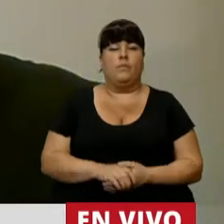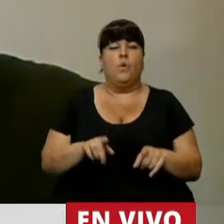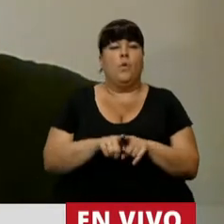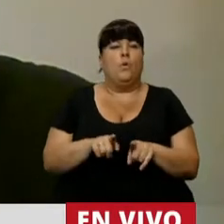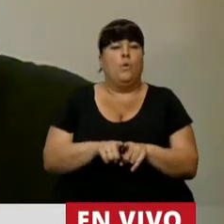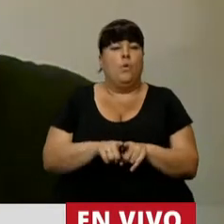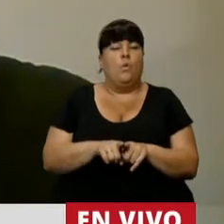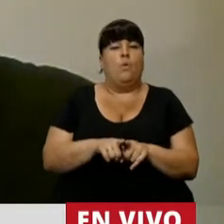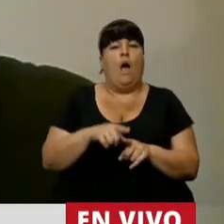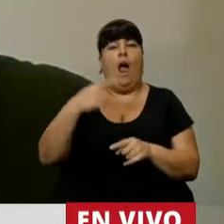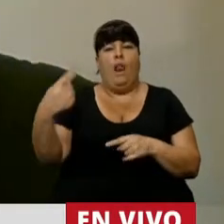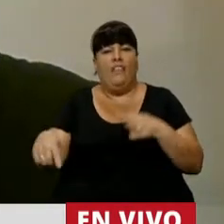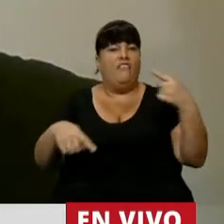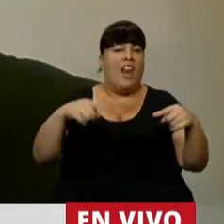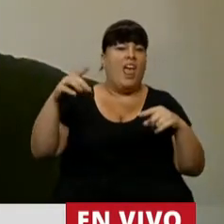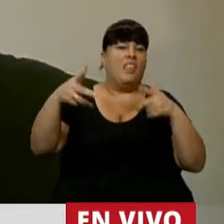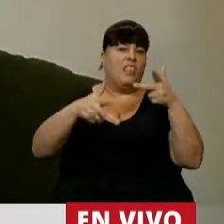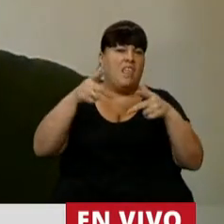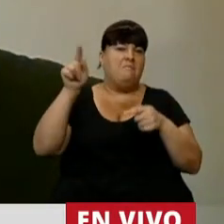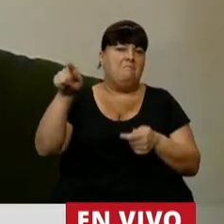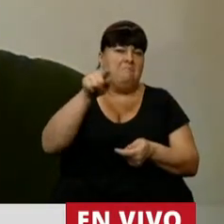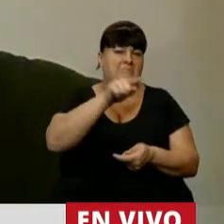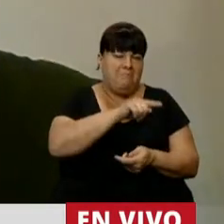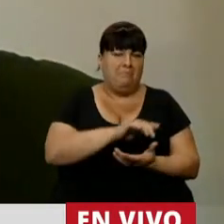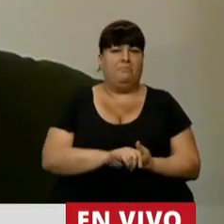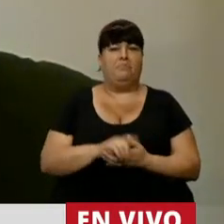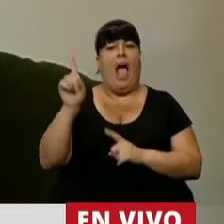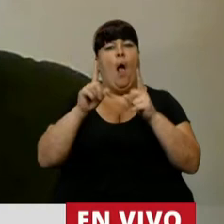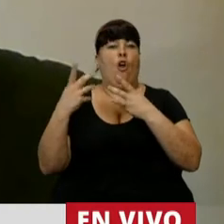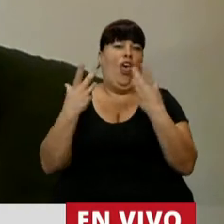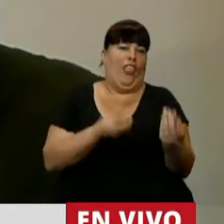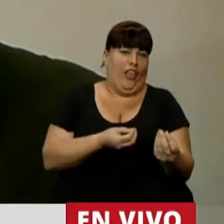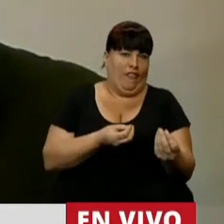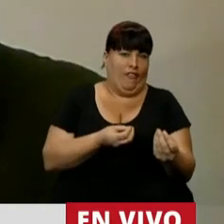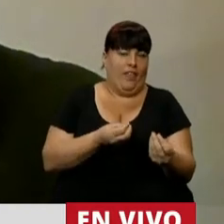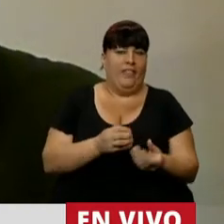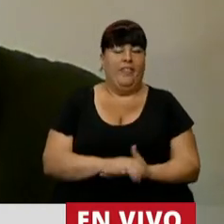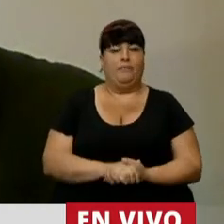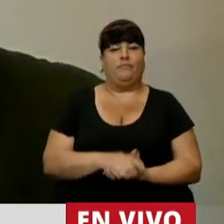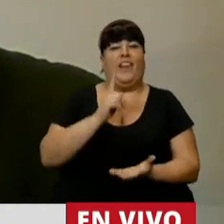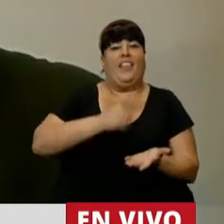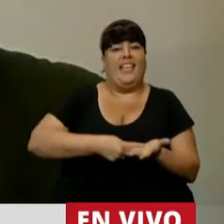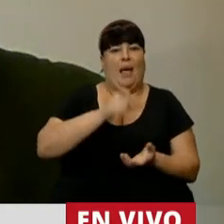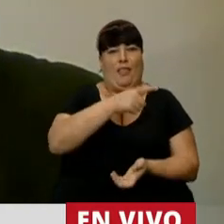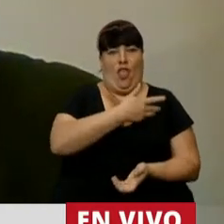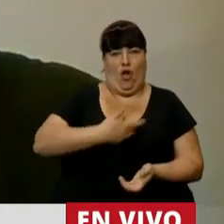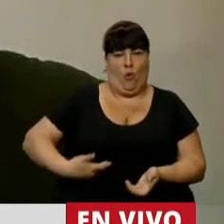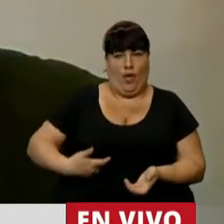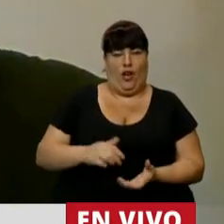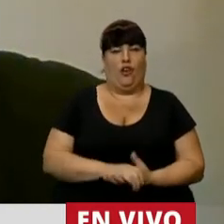como unos y otros los defensores del dictamen oficial